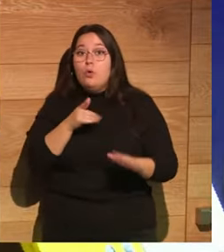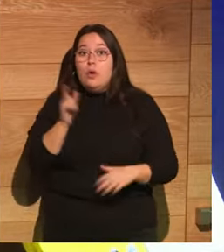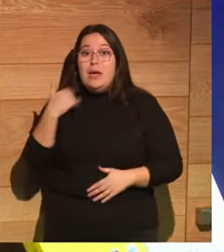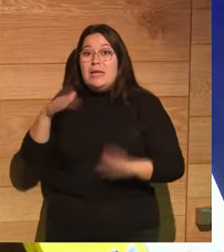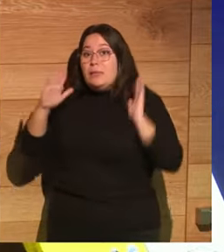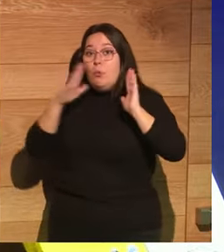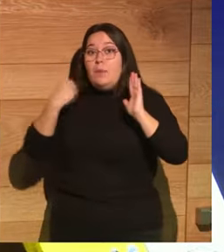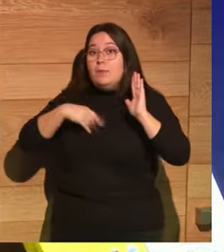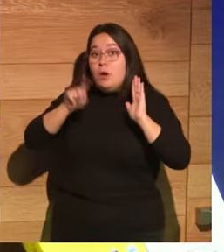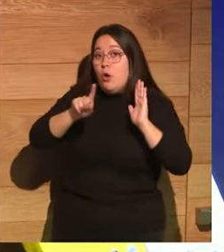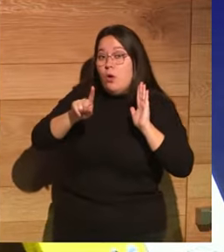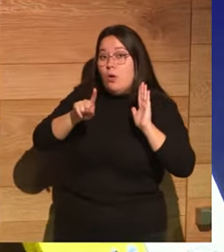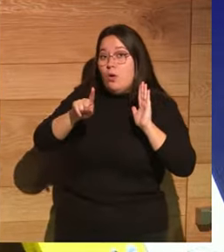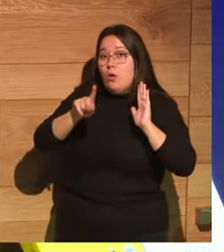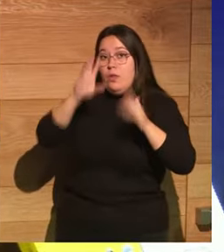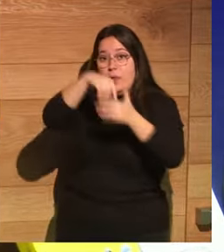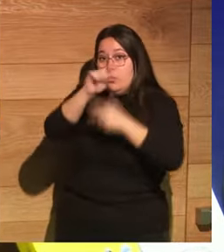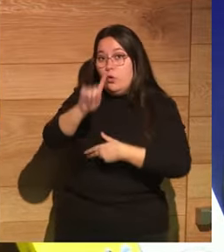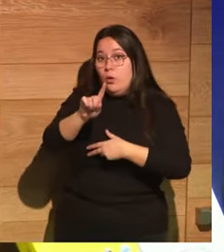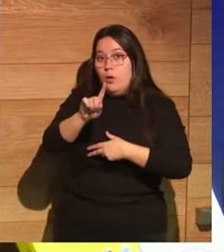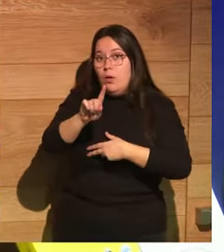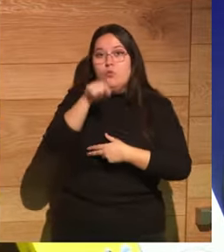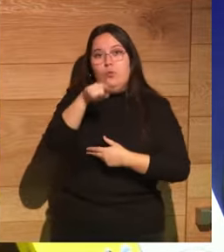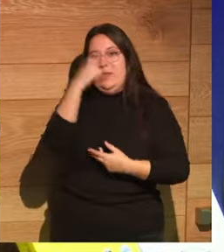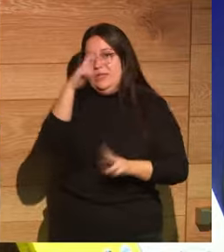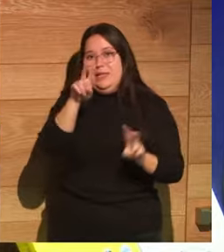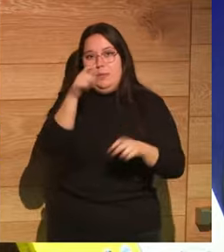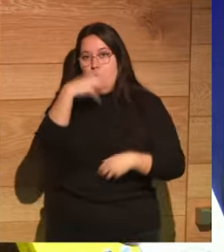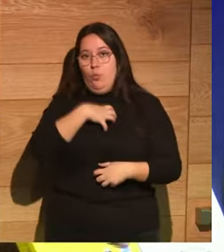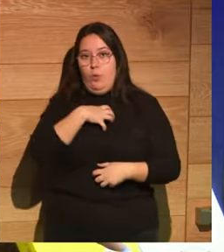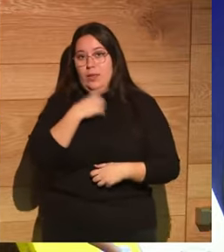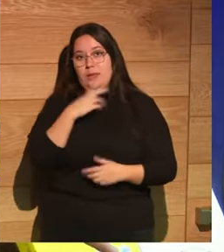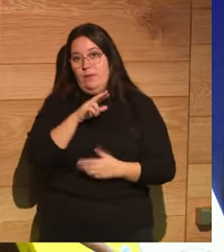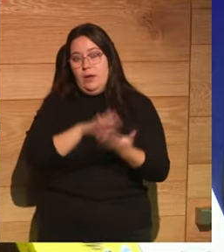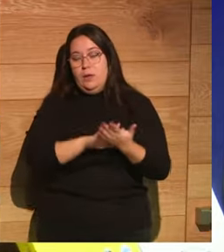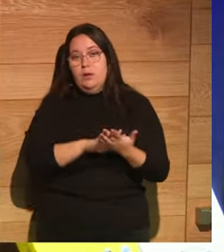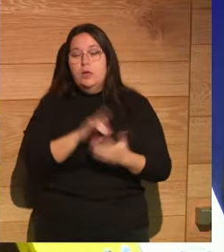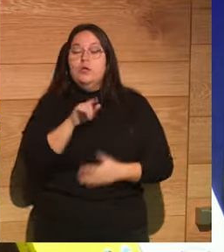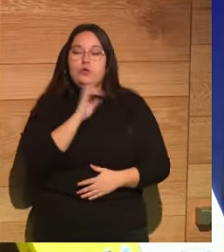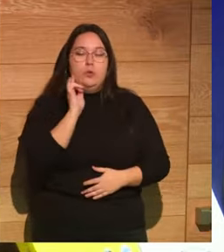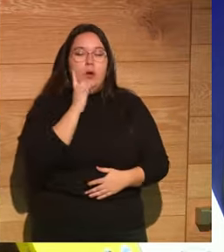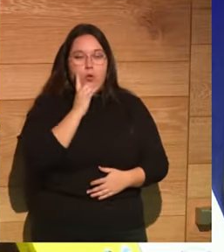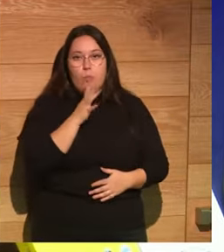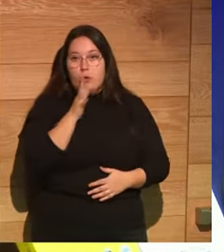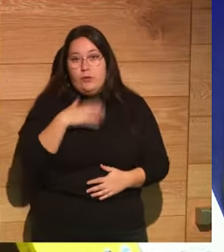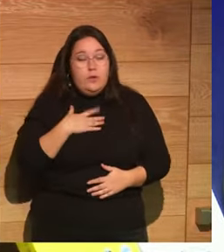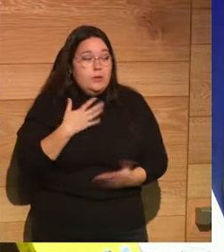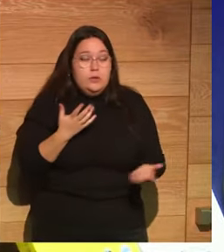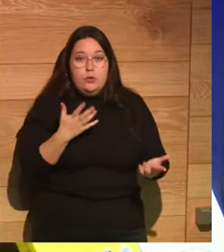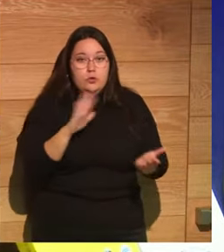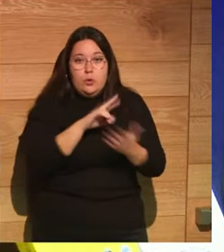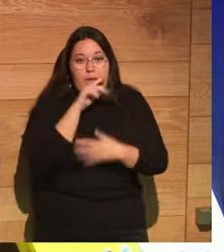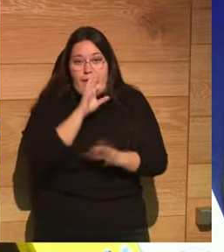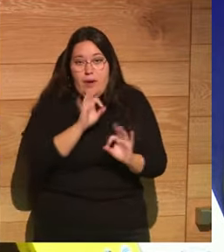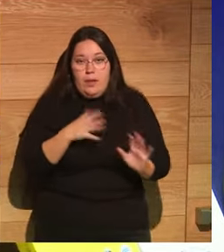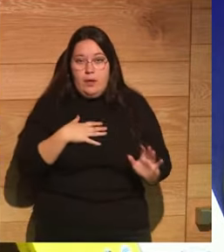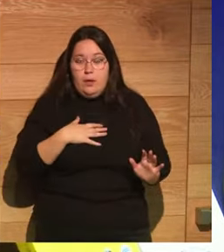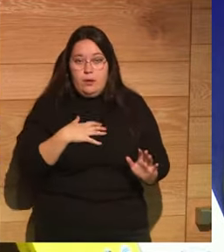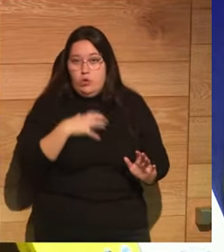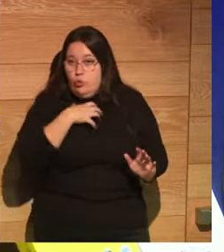puedes hablar de este tema parece que digan eso esto es un error gravísimo porque entonces no podríamos hablar de absolutamente nada